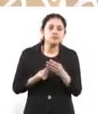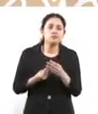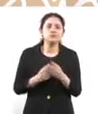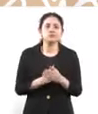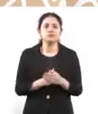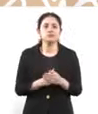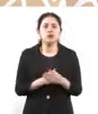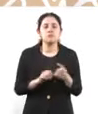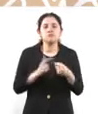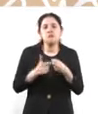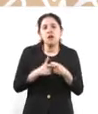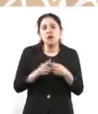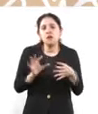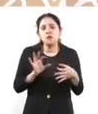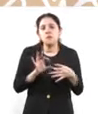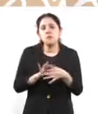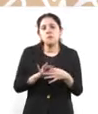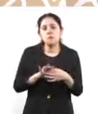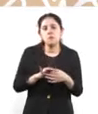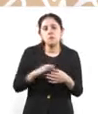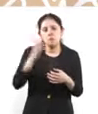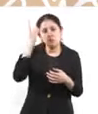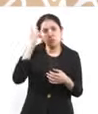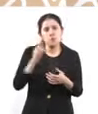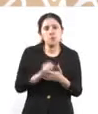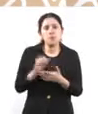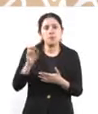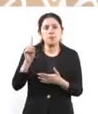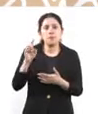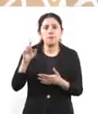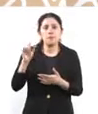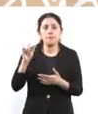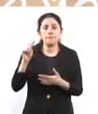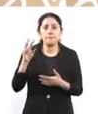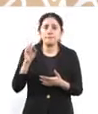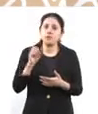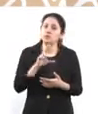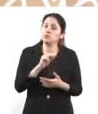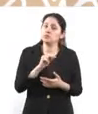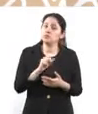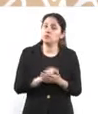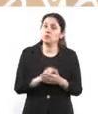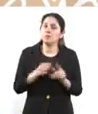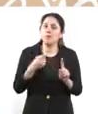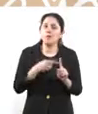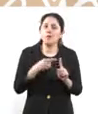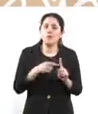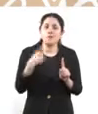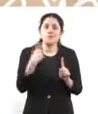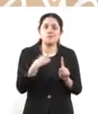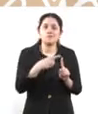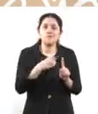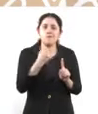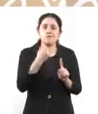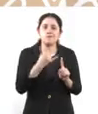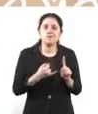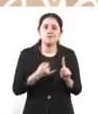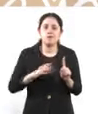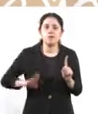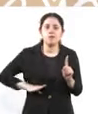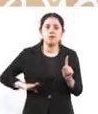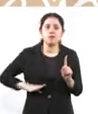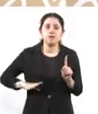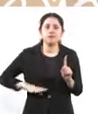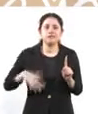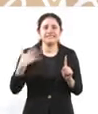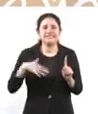asociados a ningún delito, sino a la característica de la persona. Entonces, hoy que tenemos problemas graves